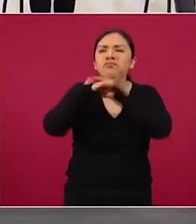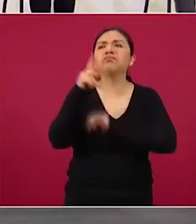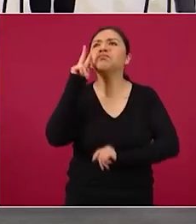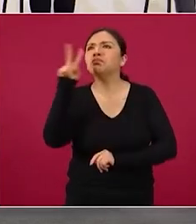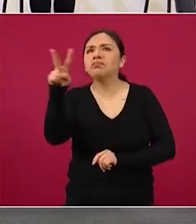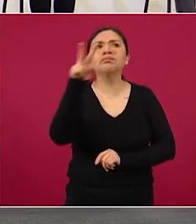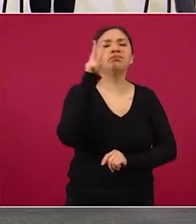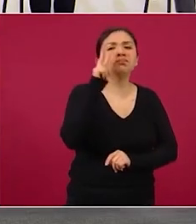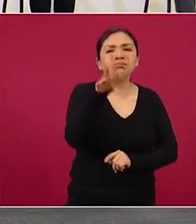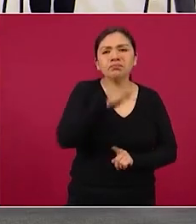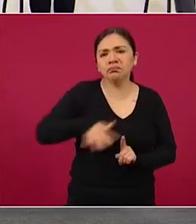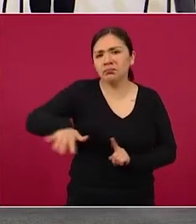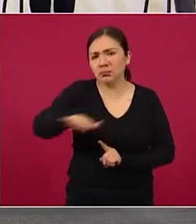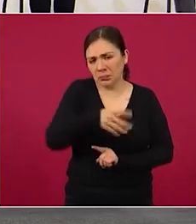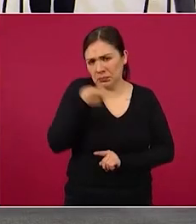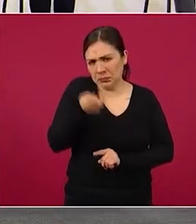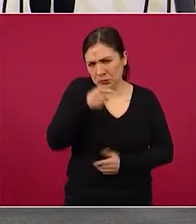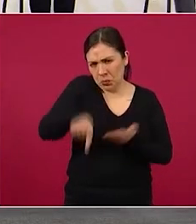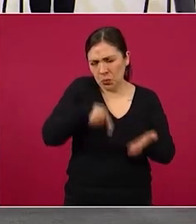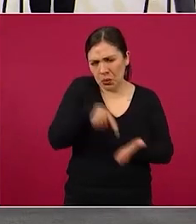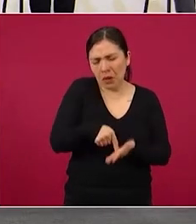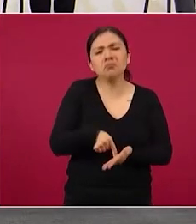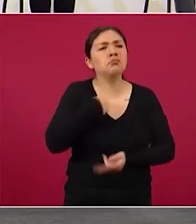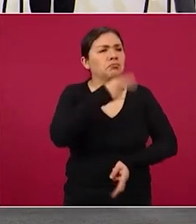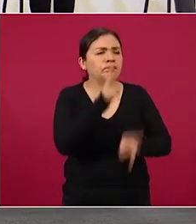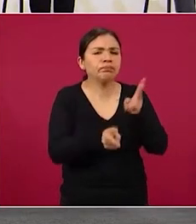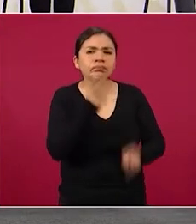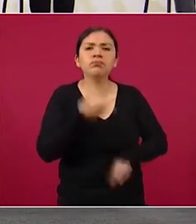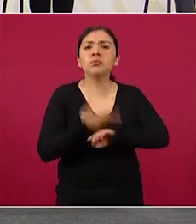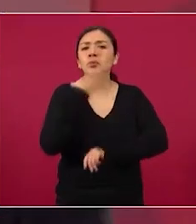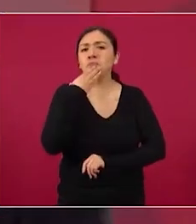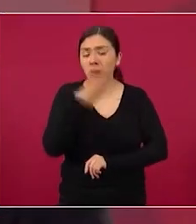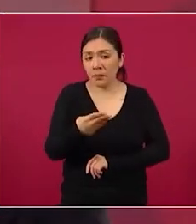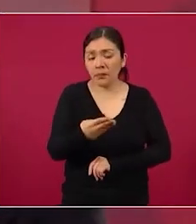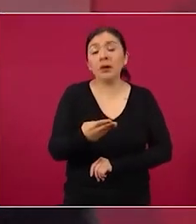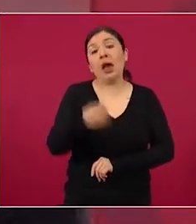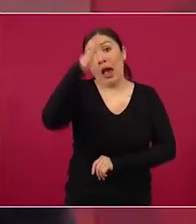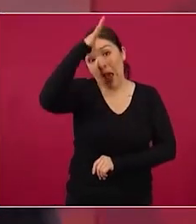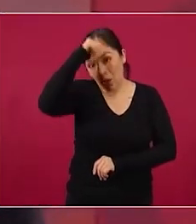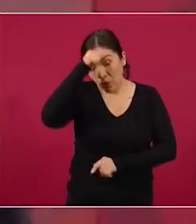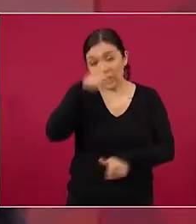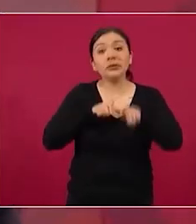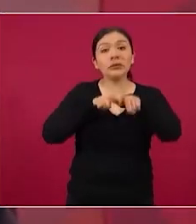y fue muy buena conversación y quedamos en seguirnos reuniendo